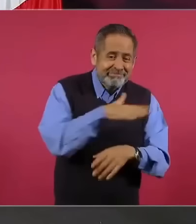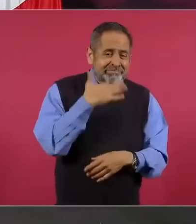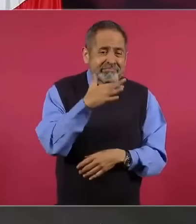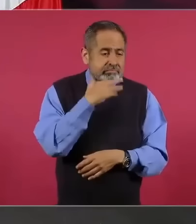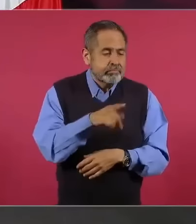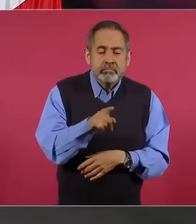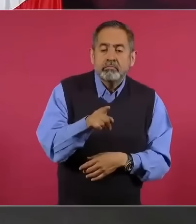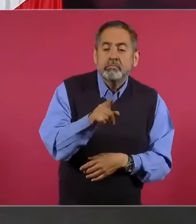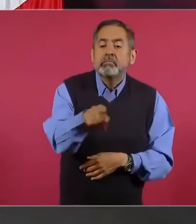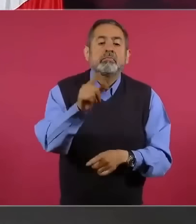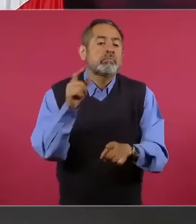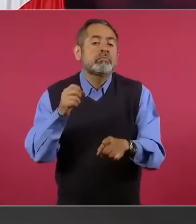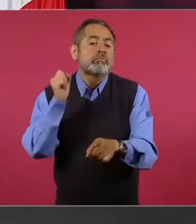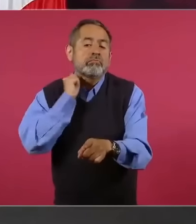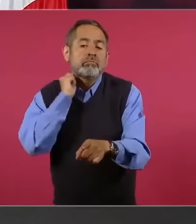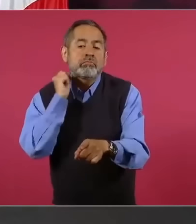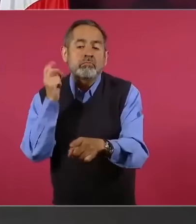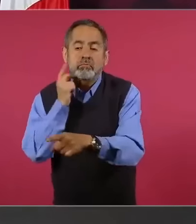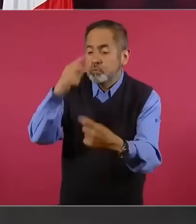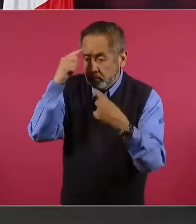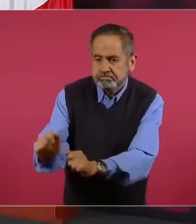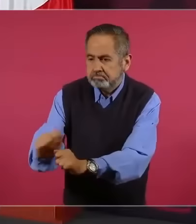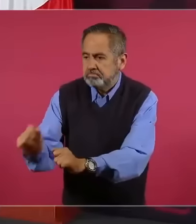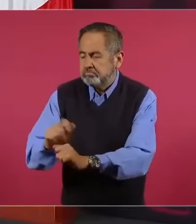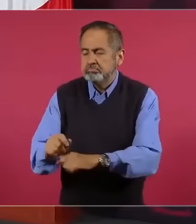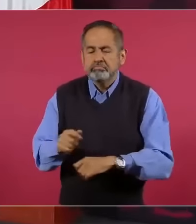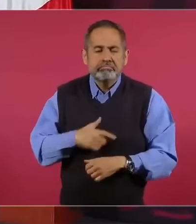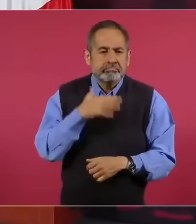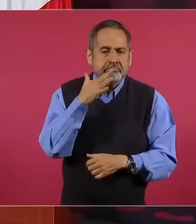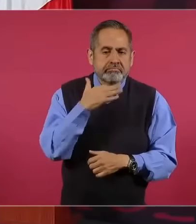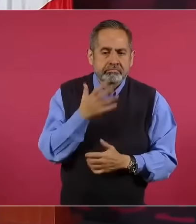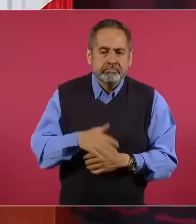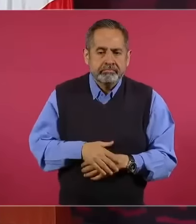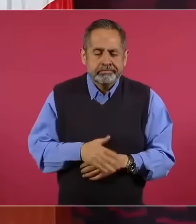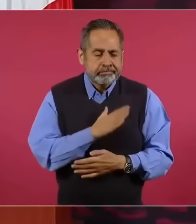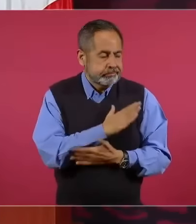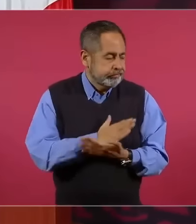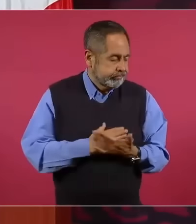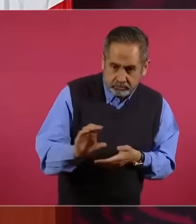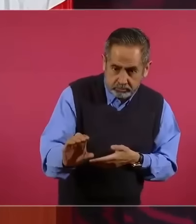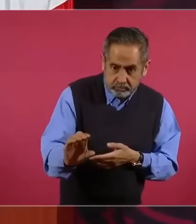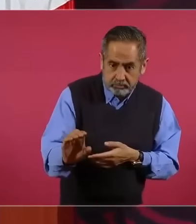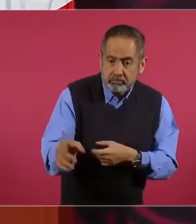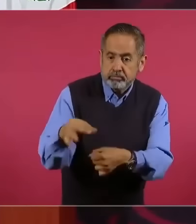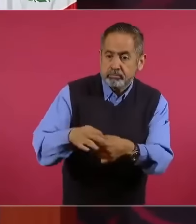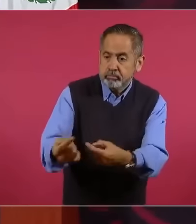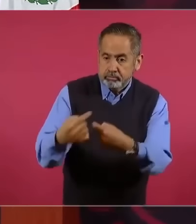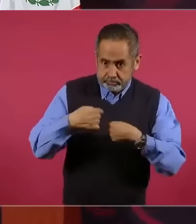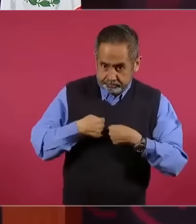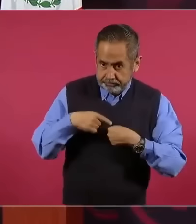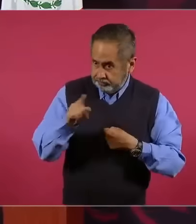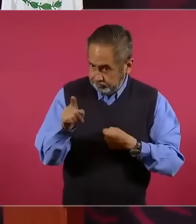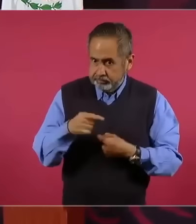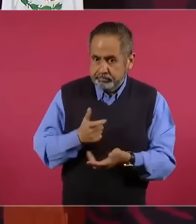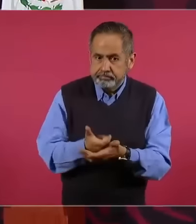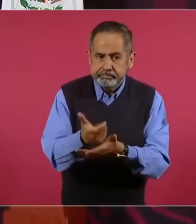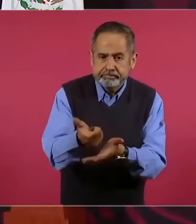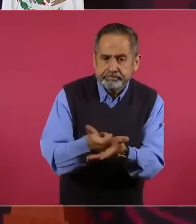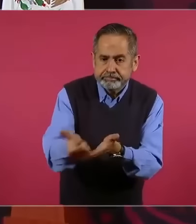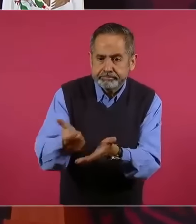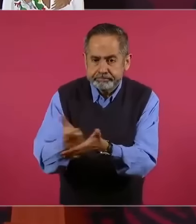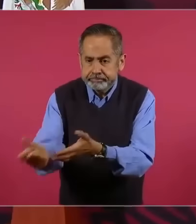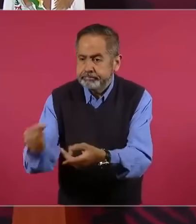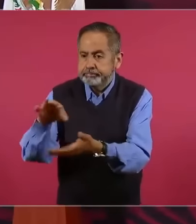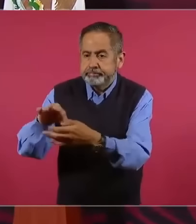senadores para votar. ¿Habían moches? La llamada reforma energética